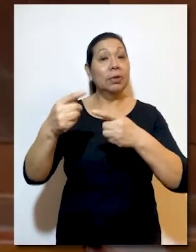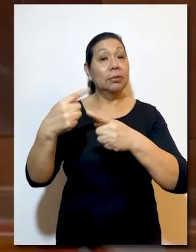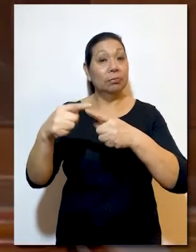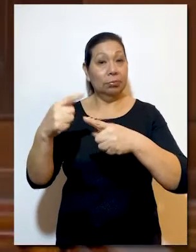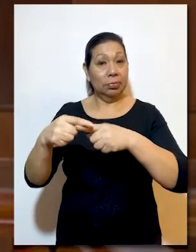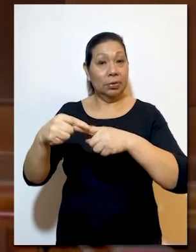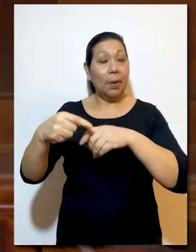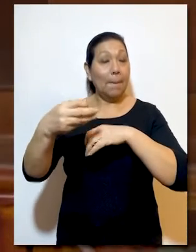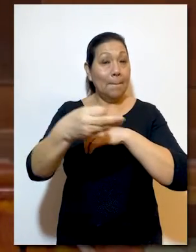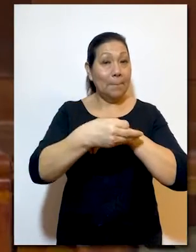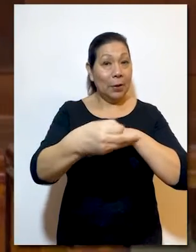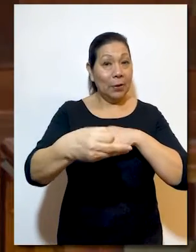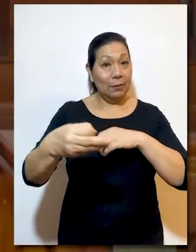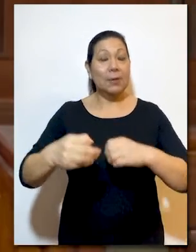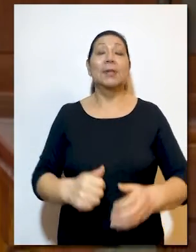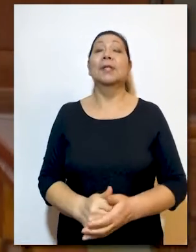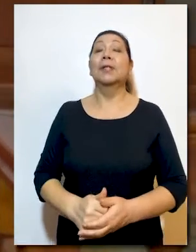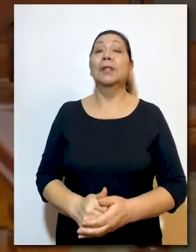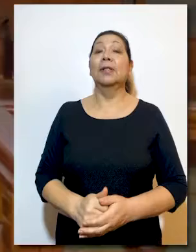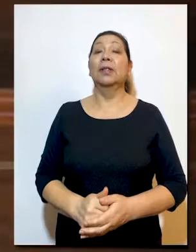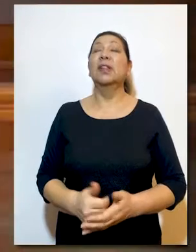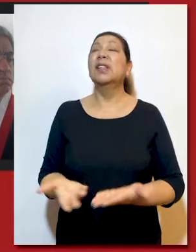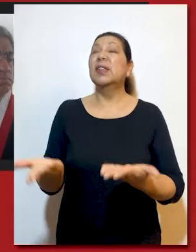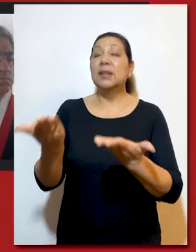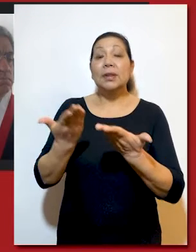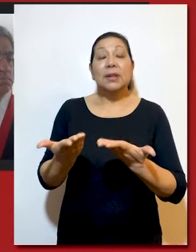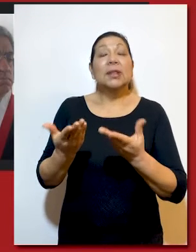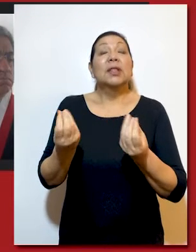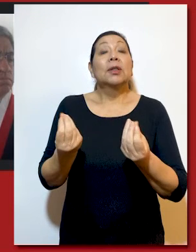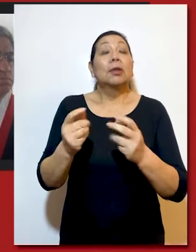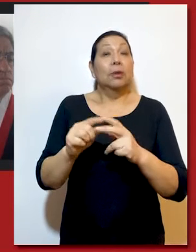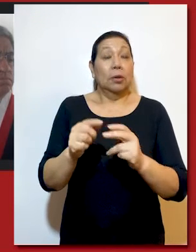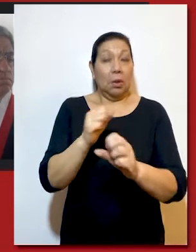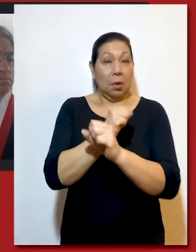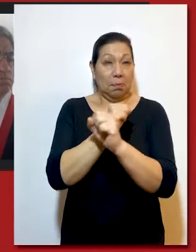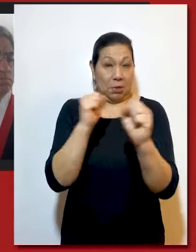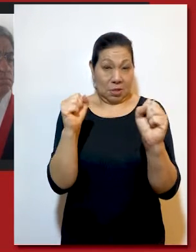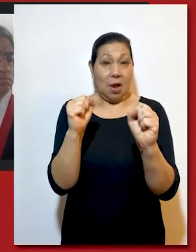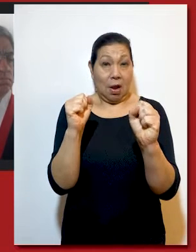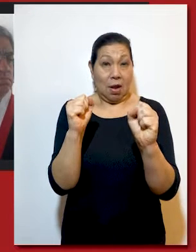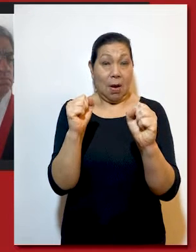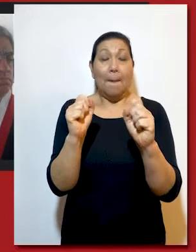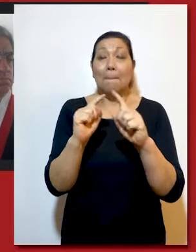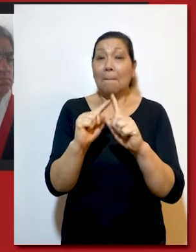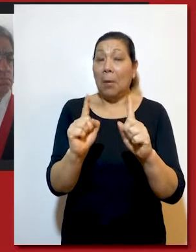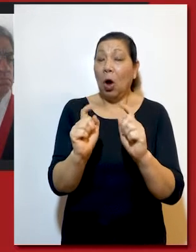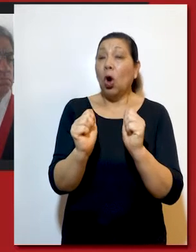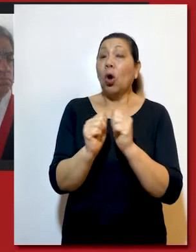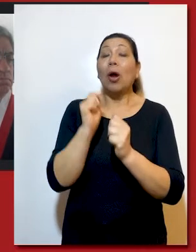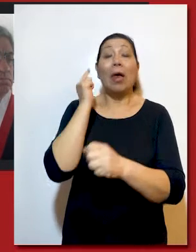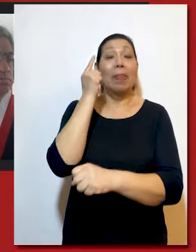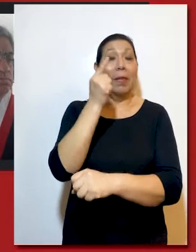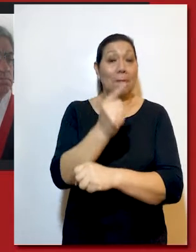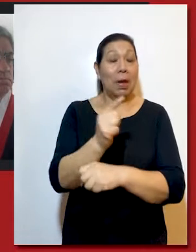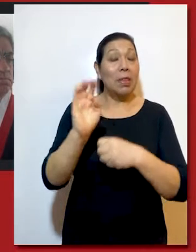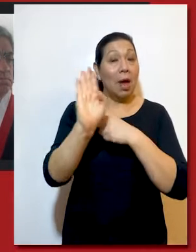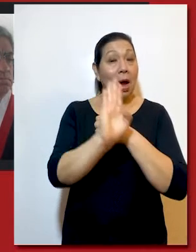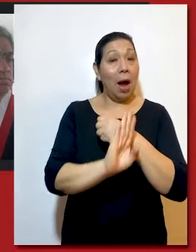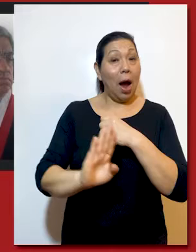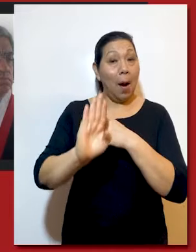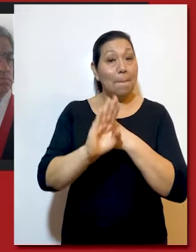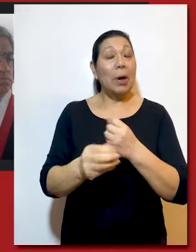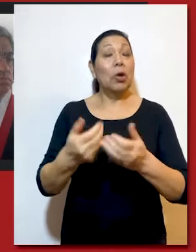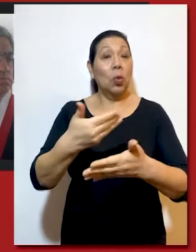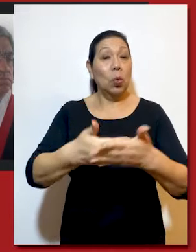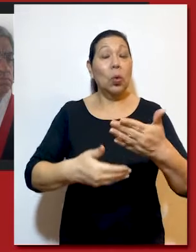procedentes de diversas ciudades del país. El acto procesal comenzó a las 9.30 de la mañana con la demanda de